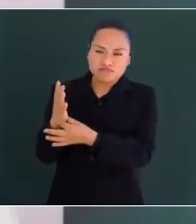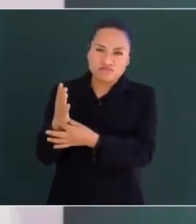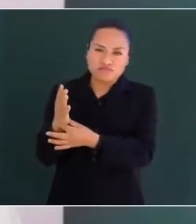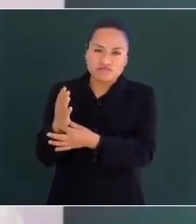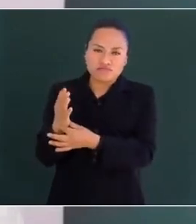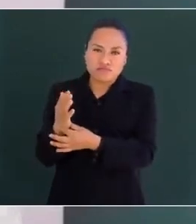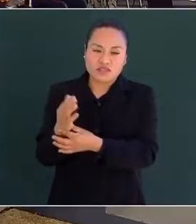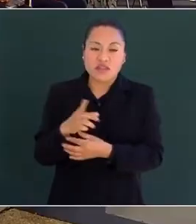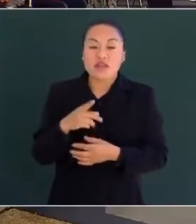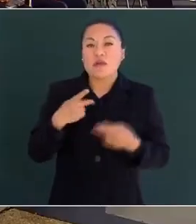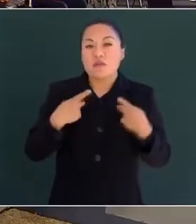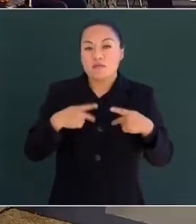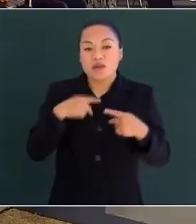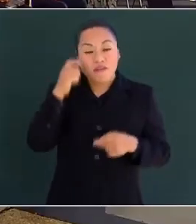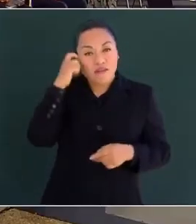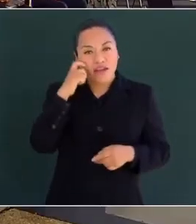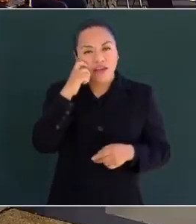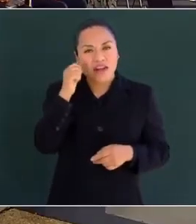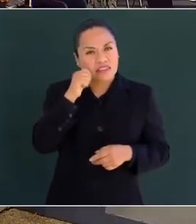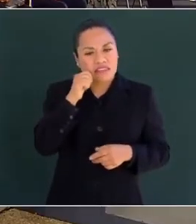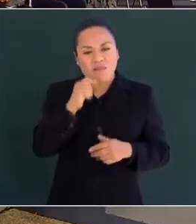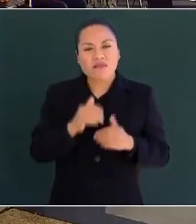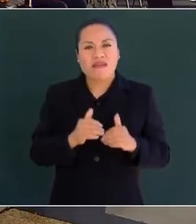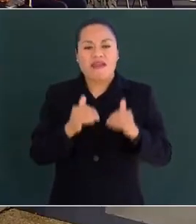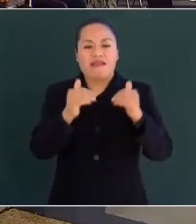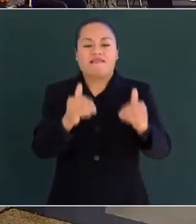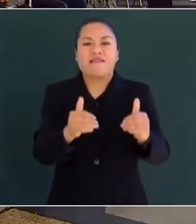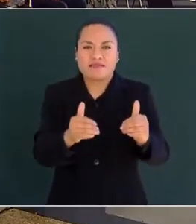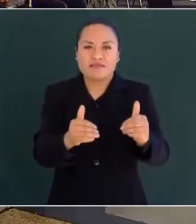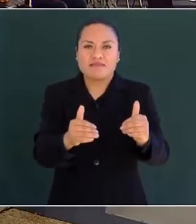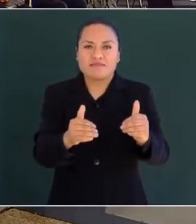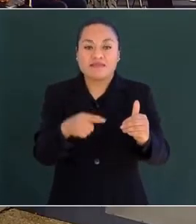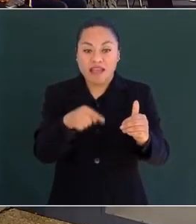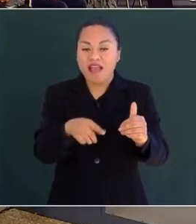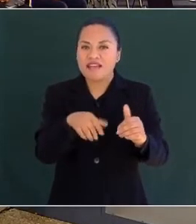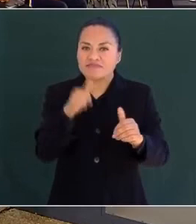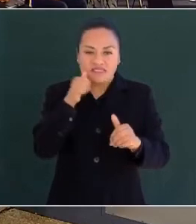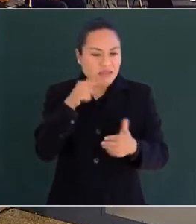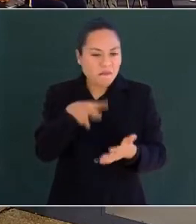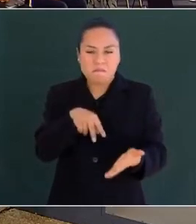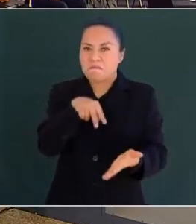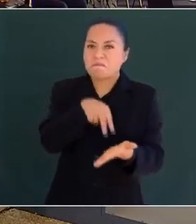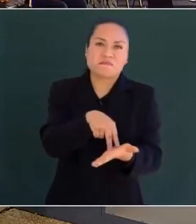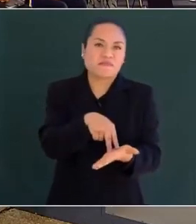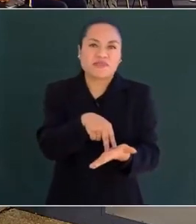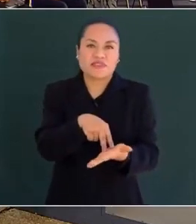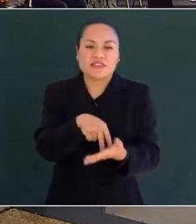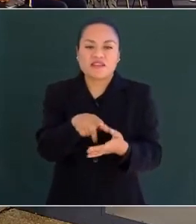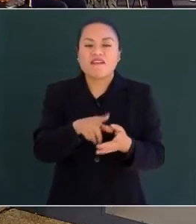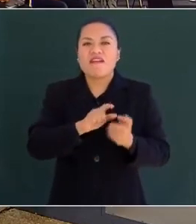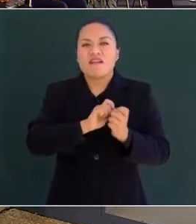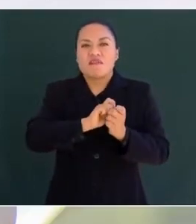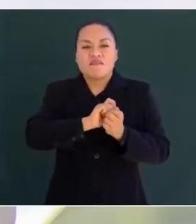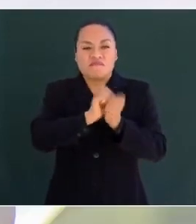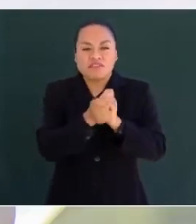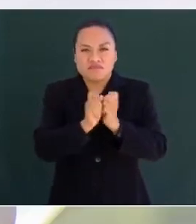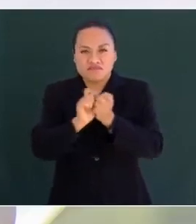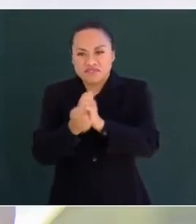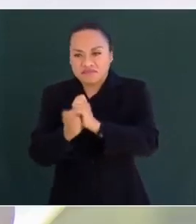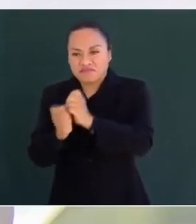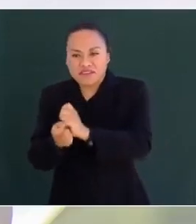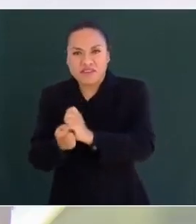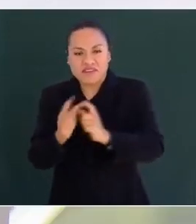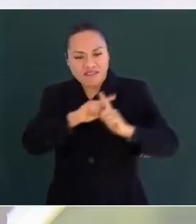los guerrerenses estuvieron siempre en la vanguardia, adelante, en todos los movimientos de transformación nacional.